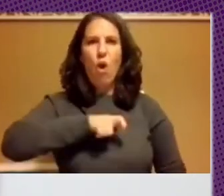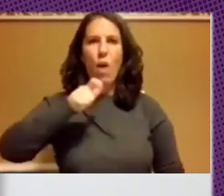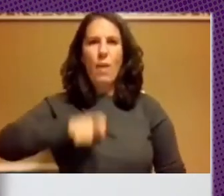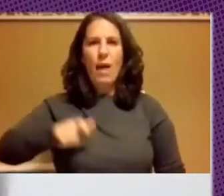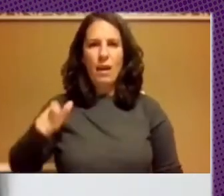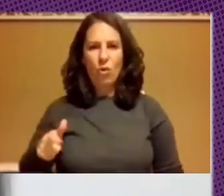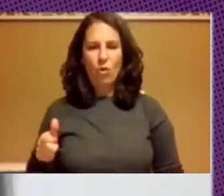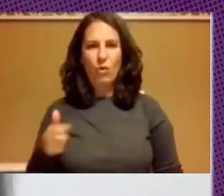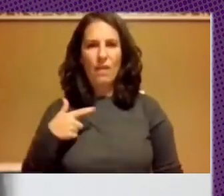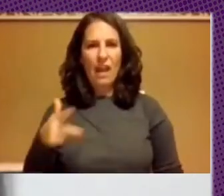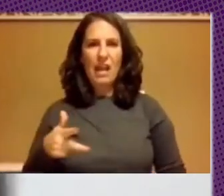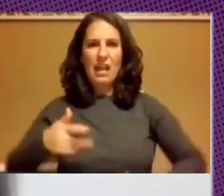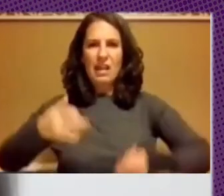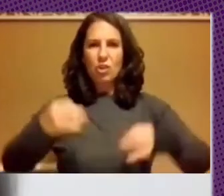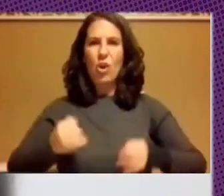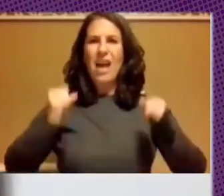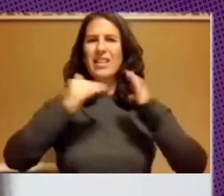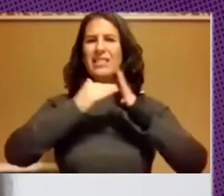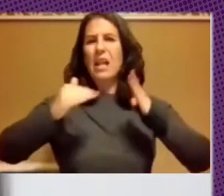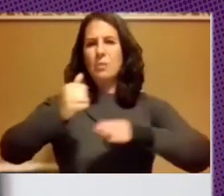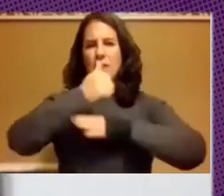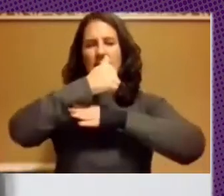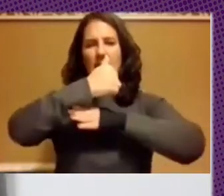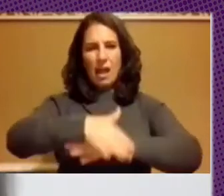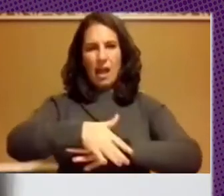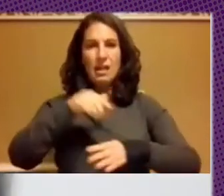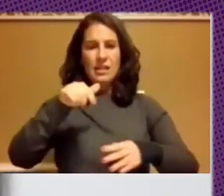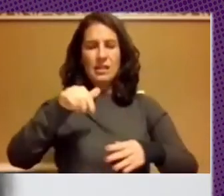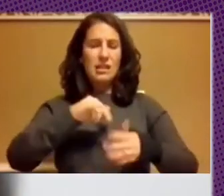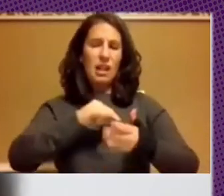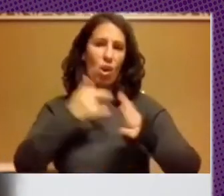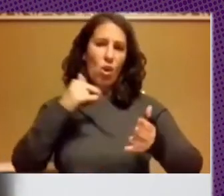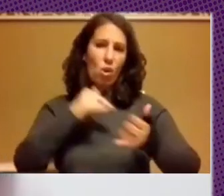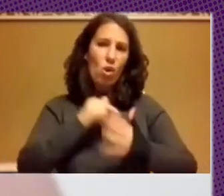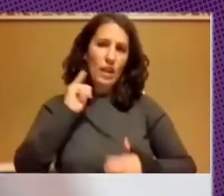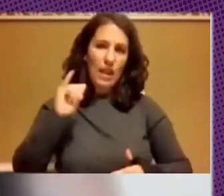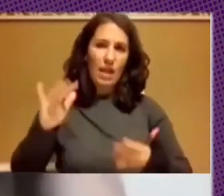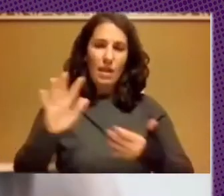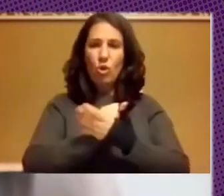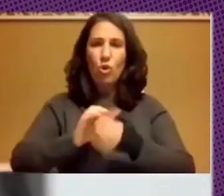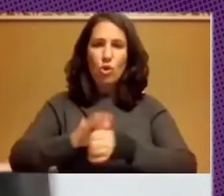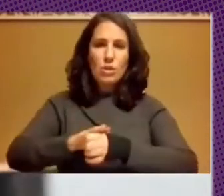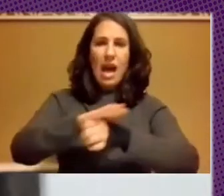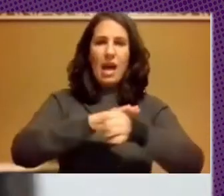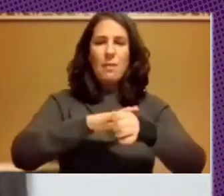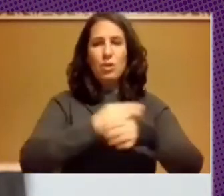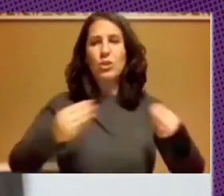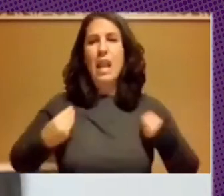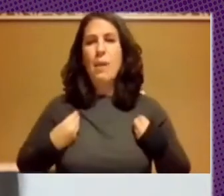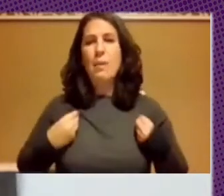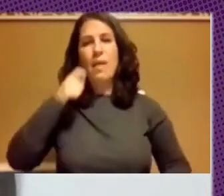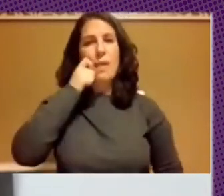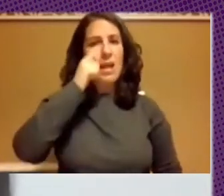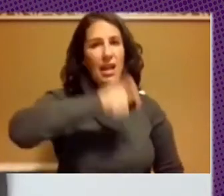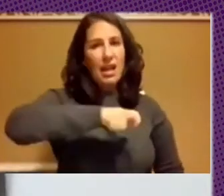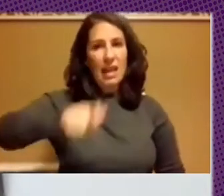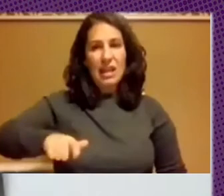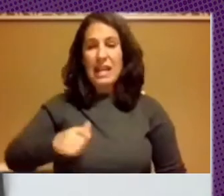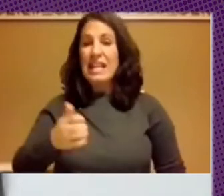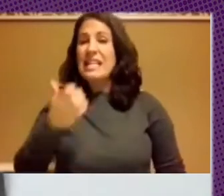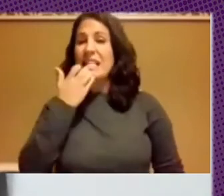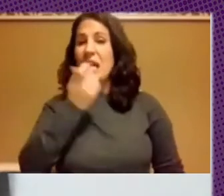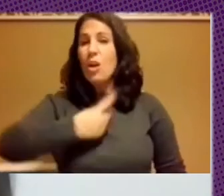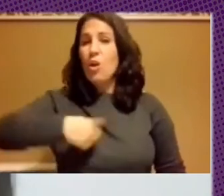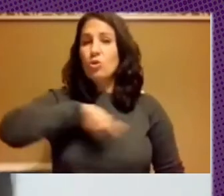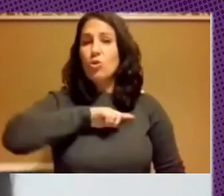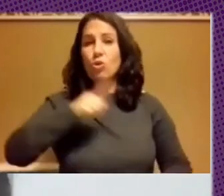serie de transversalidades que tiene la tecnología sobre todos los campos de la vida humana que hace que si no tenemos un